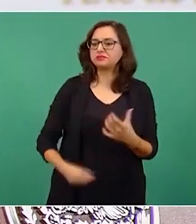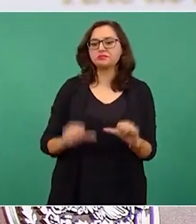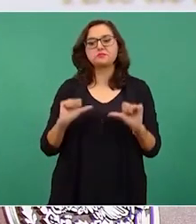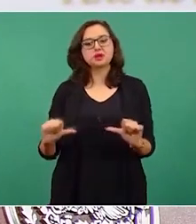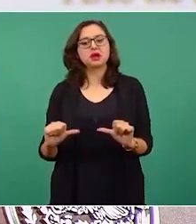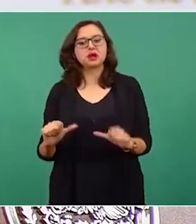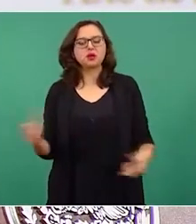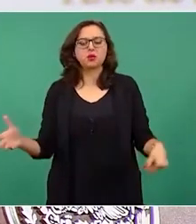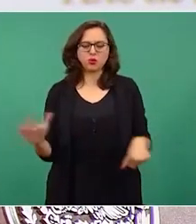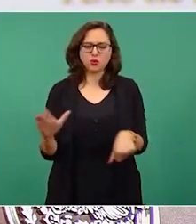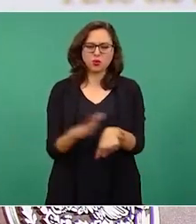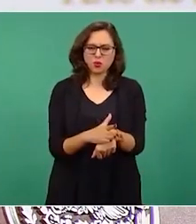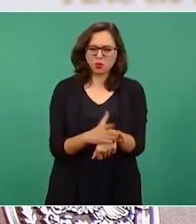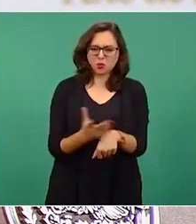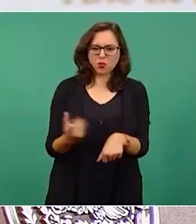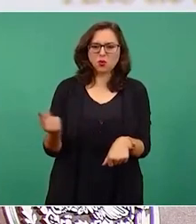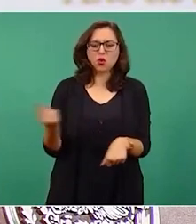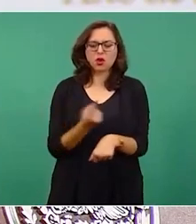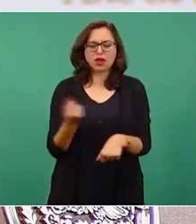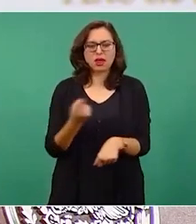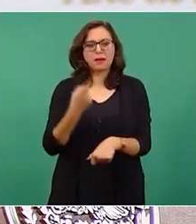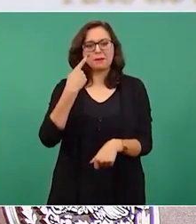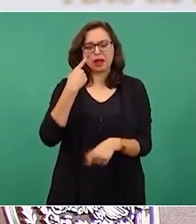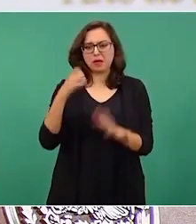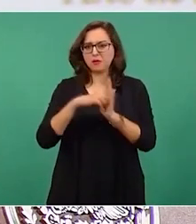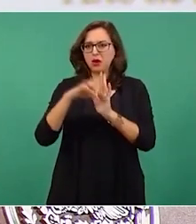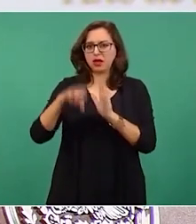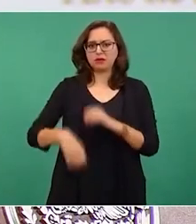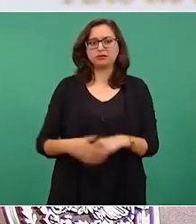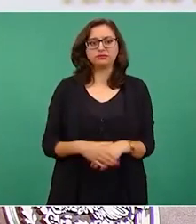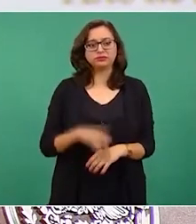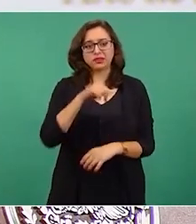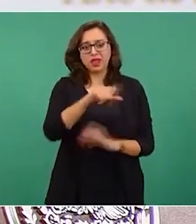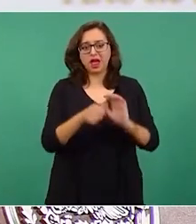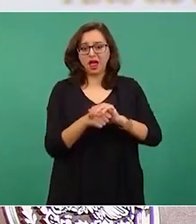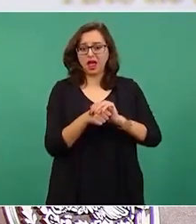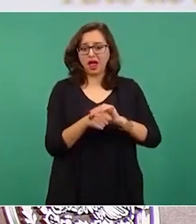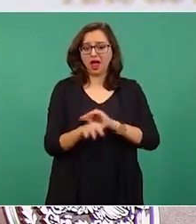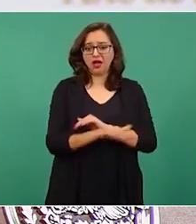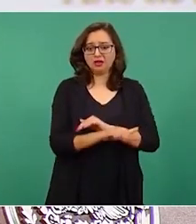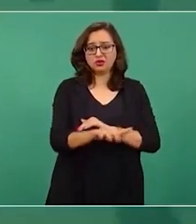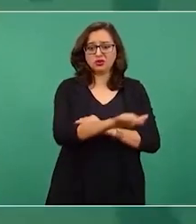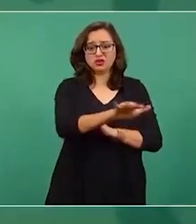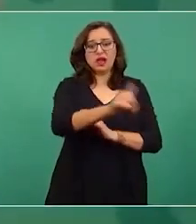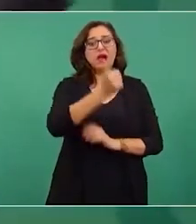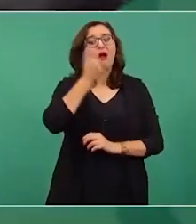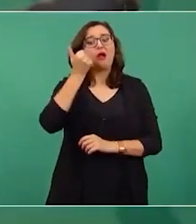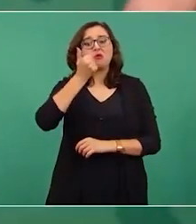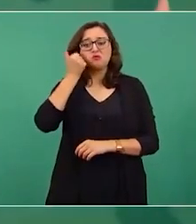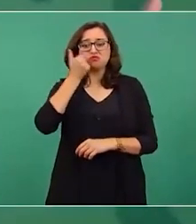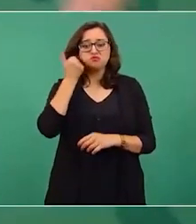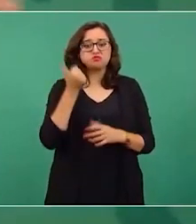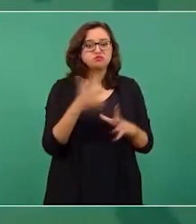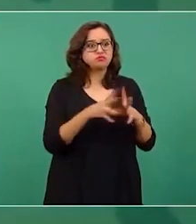terrible de Ayotzinapa? ¿por qué pensaron que